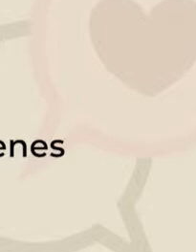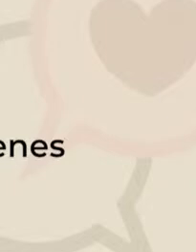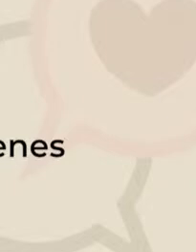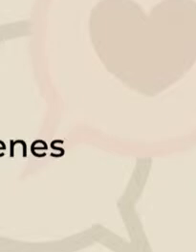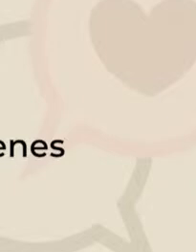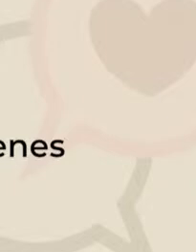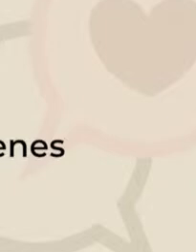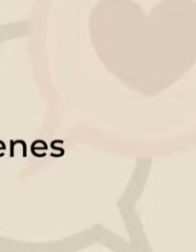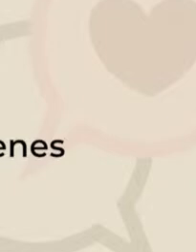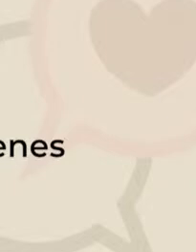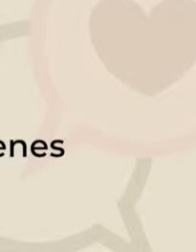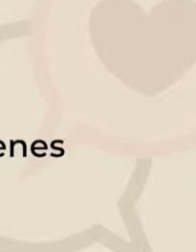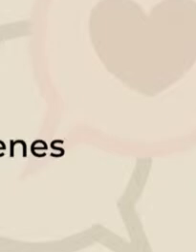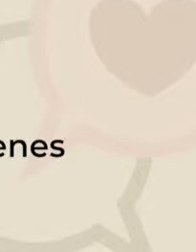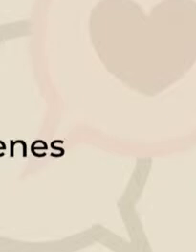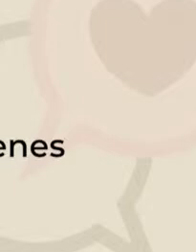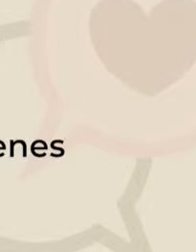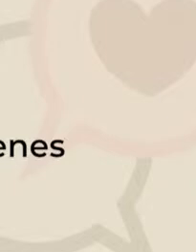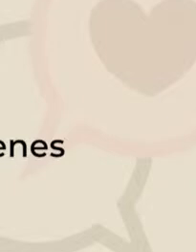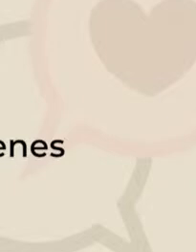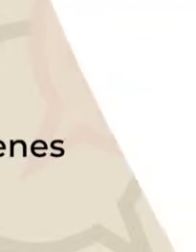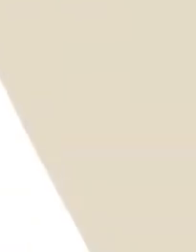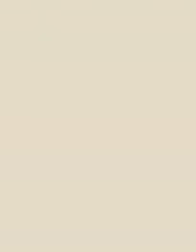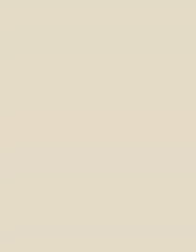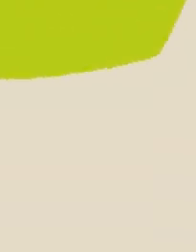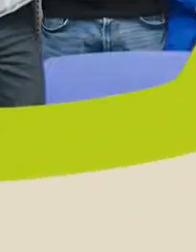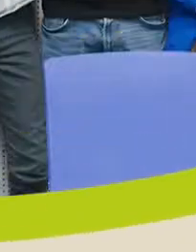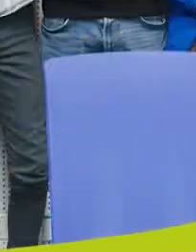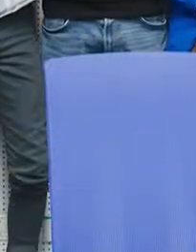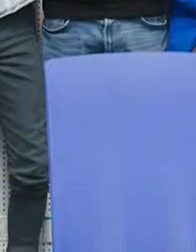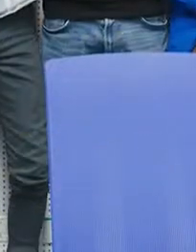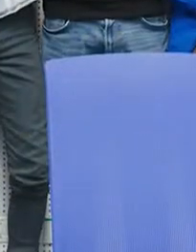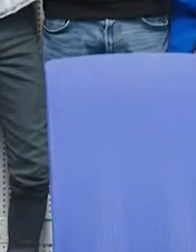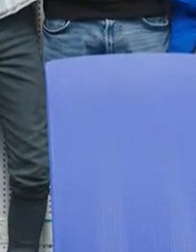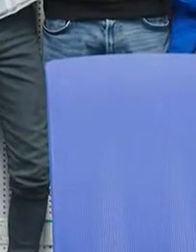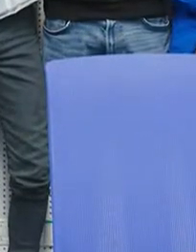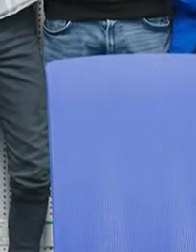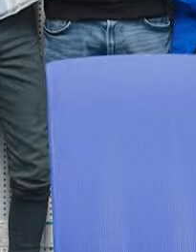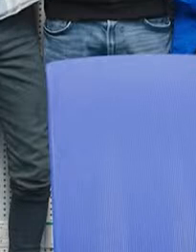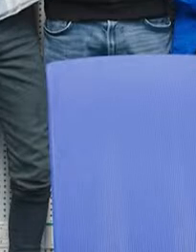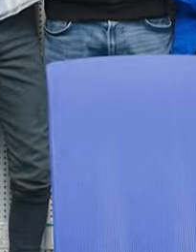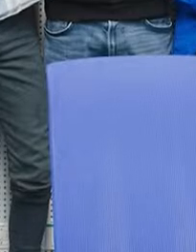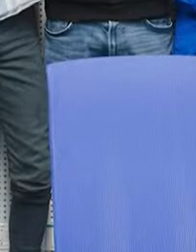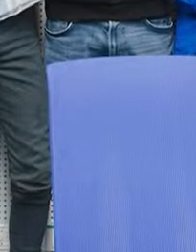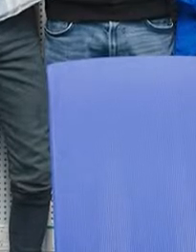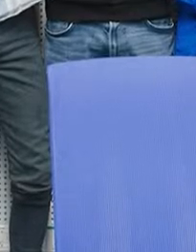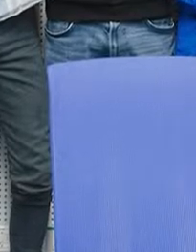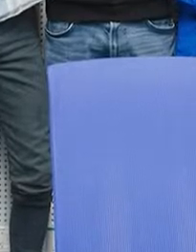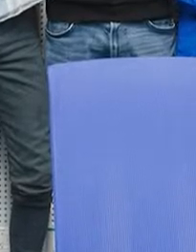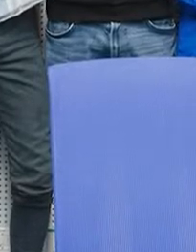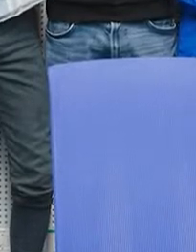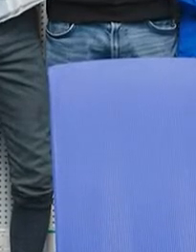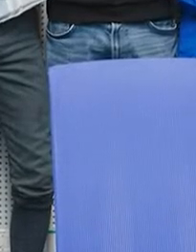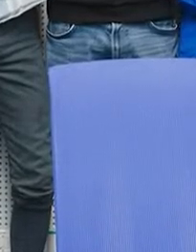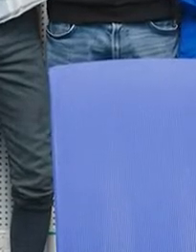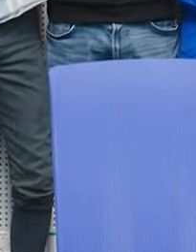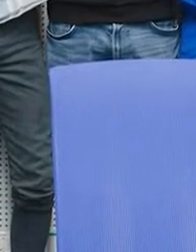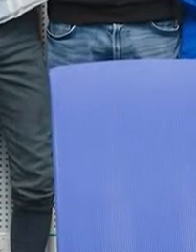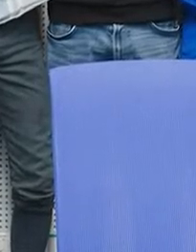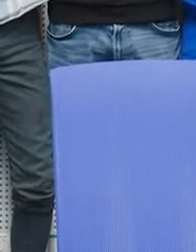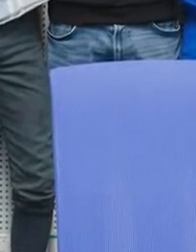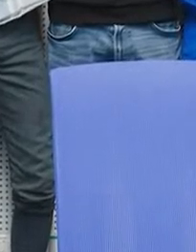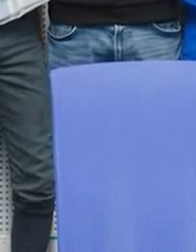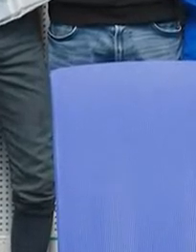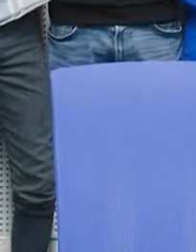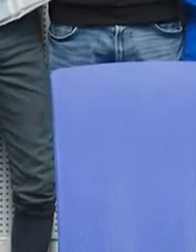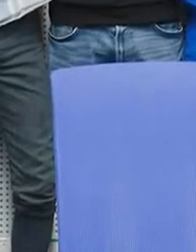reducción de daños con adolescentes y jóvenes. Actualmente trabaja en la Comisión Nacional de Salud Mental y Adicciones, adscrita a la